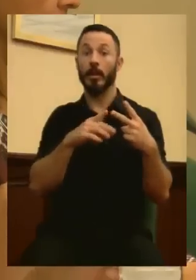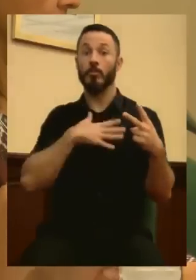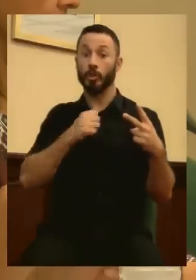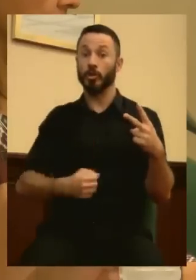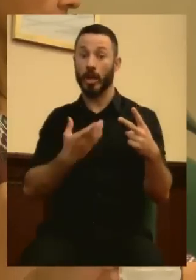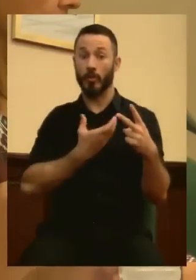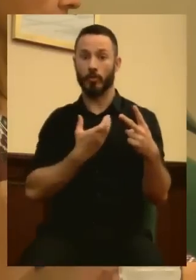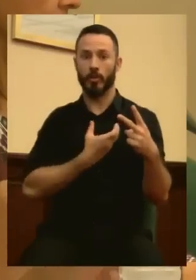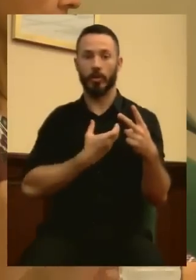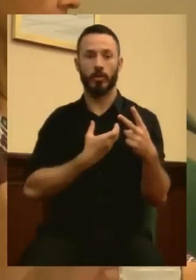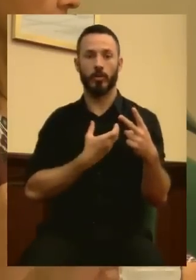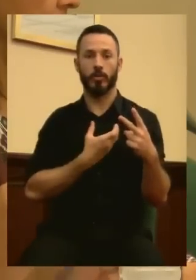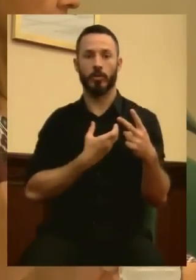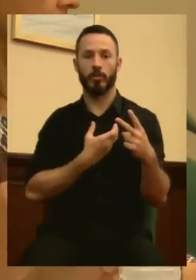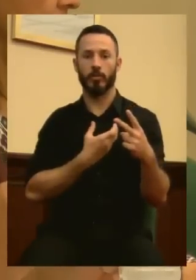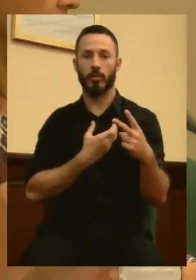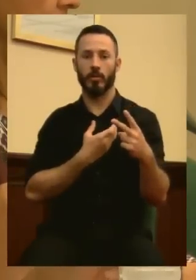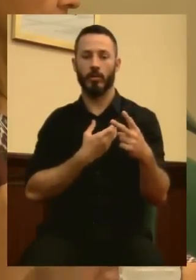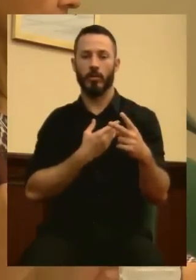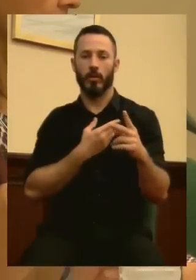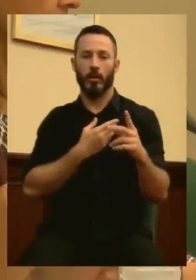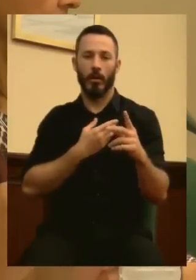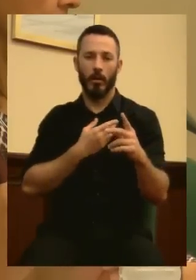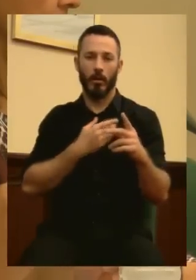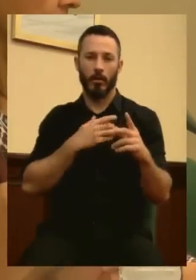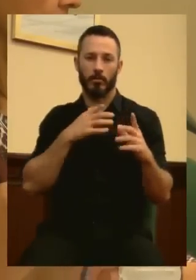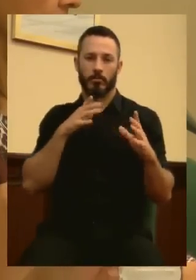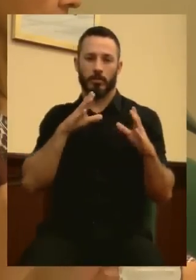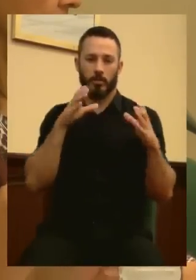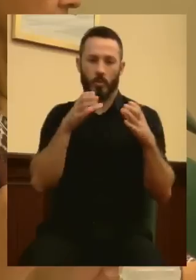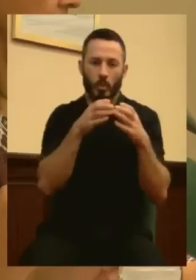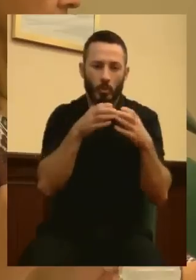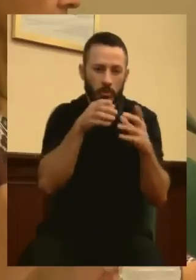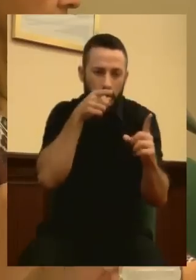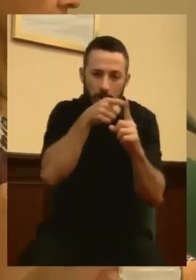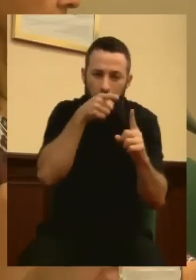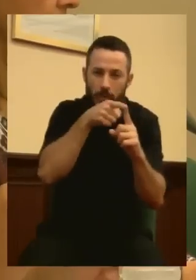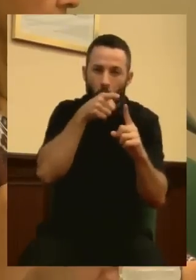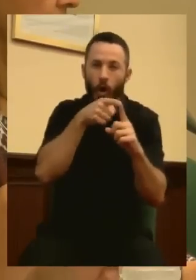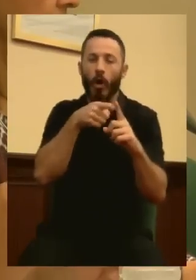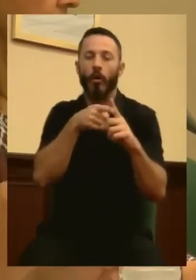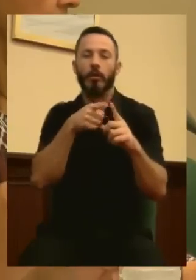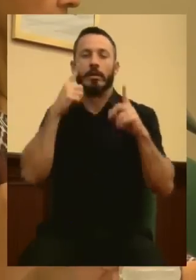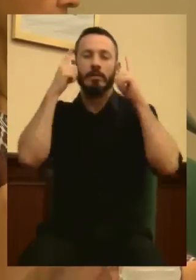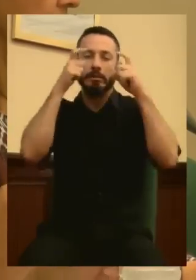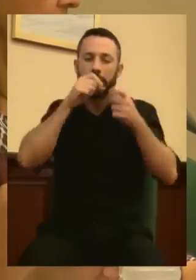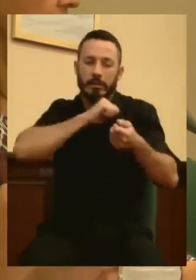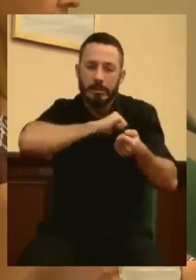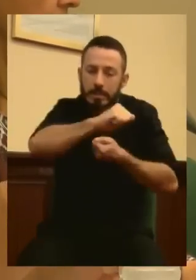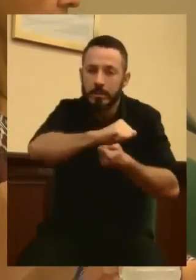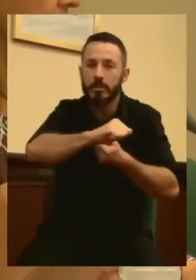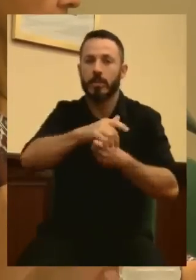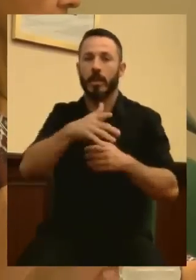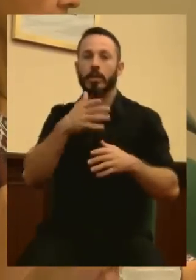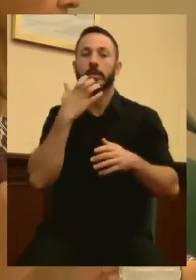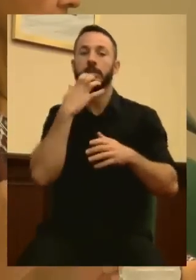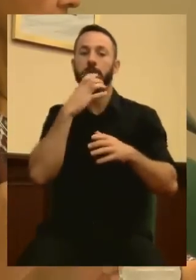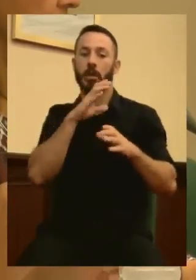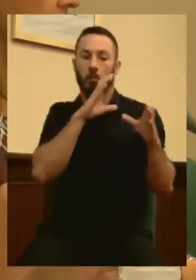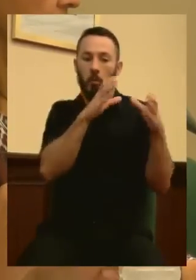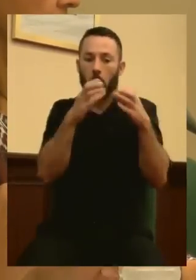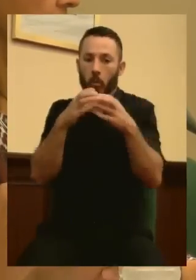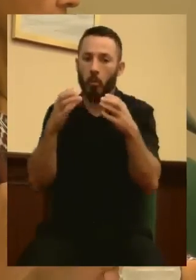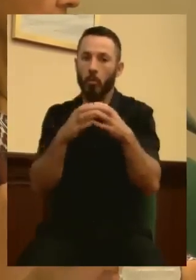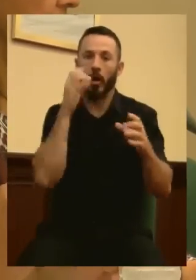Móstoles ni persigue ni intenta boicotear las actividades autogestionadas que distintos colectivos de